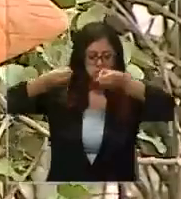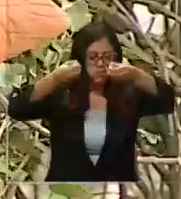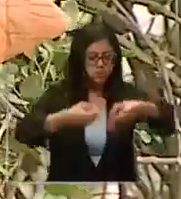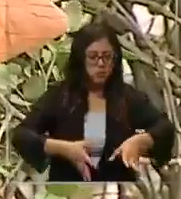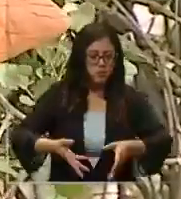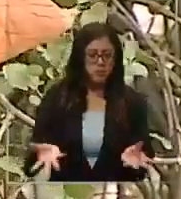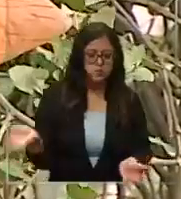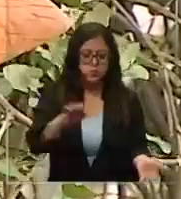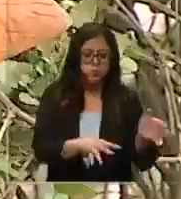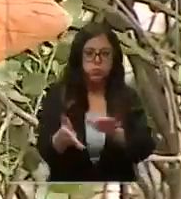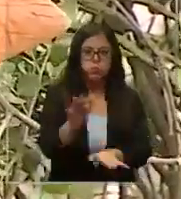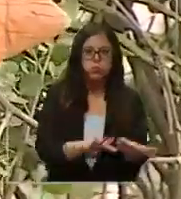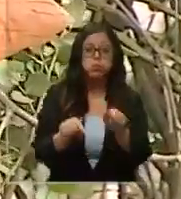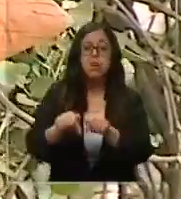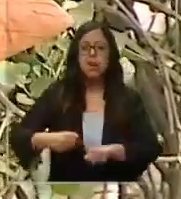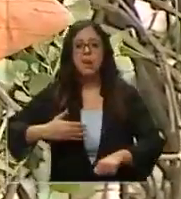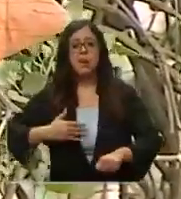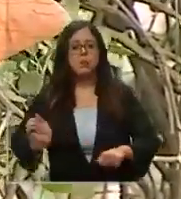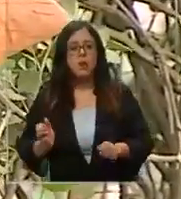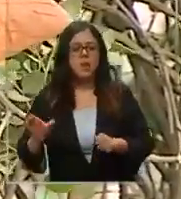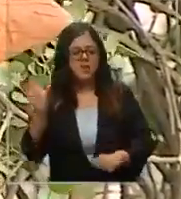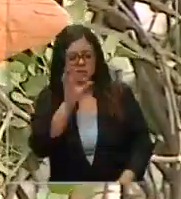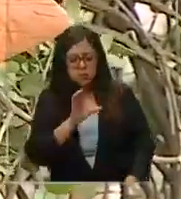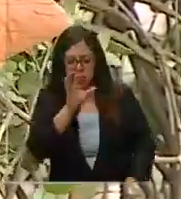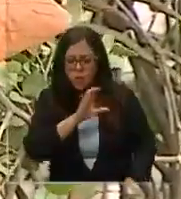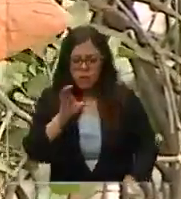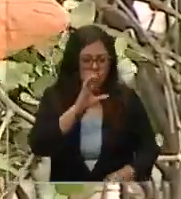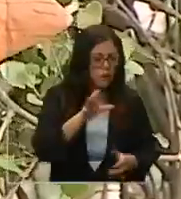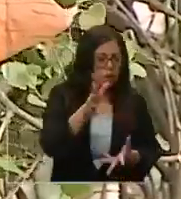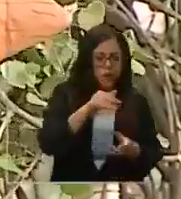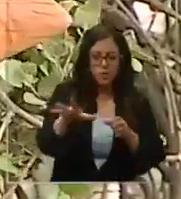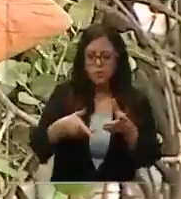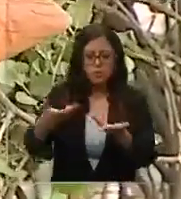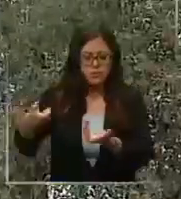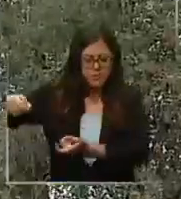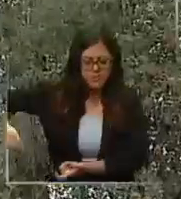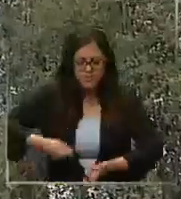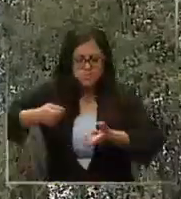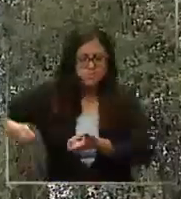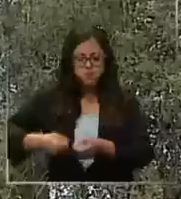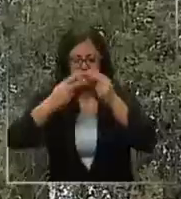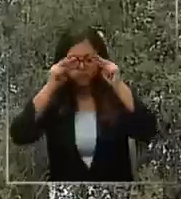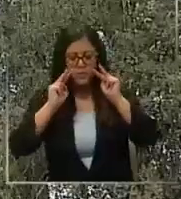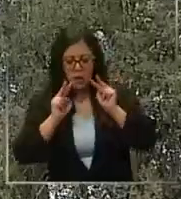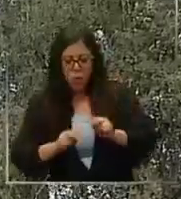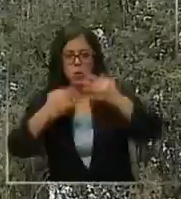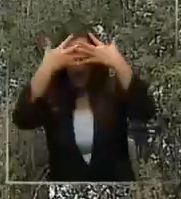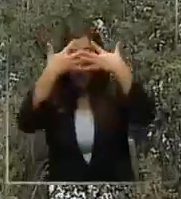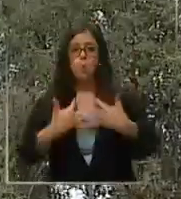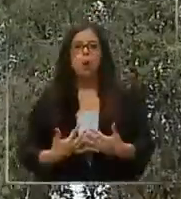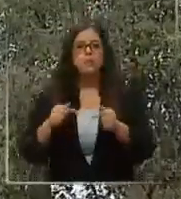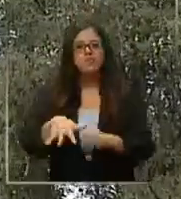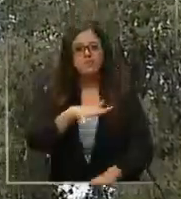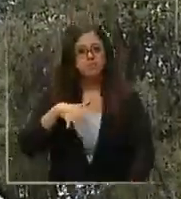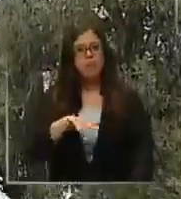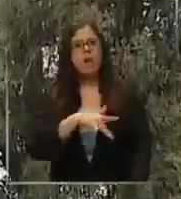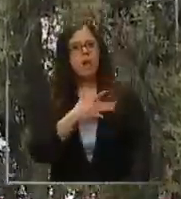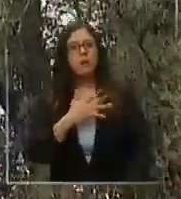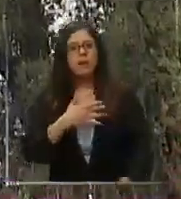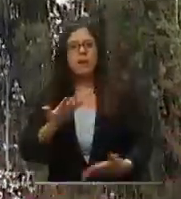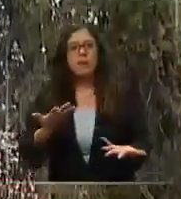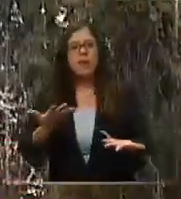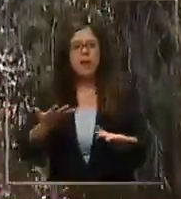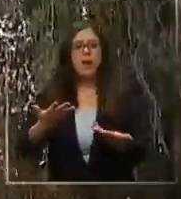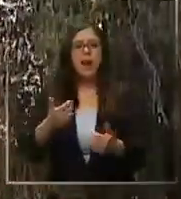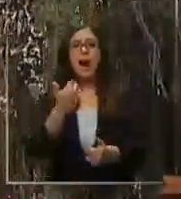Investigaciones llegó de inmediato a intentar buscar a esta menor. Da con ella, da con las usamentas y al parecer es una situación bastante lamentable. Estaba enterrada